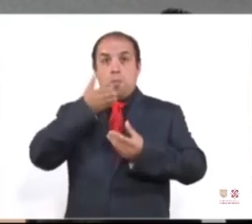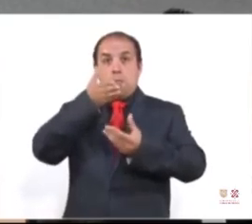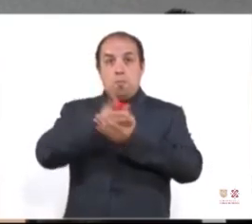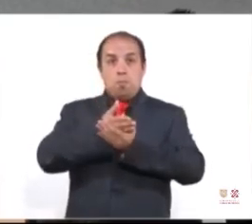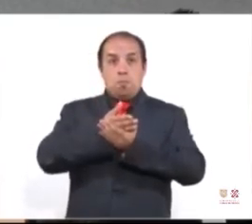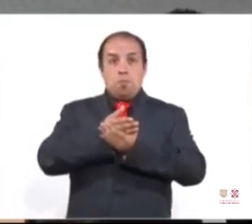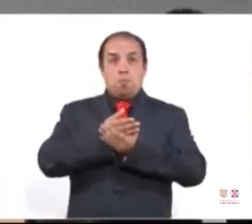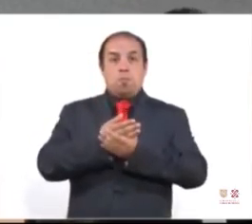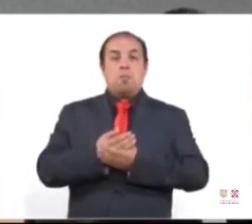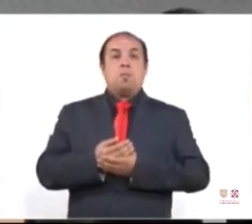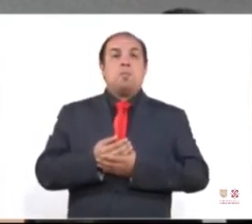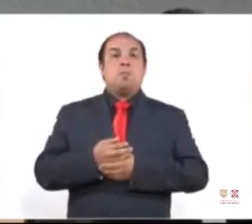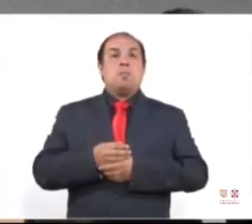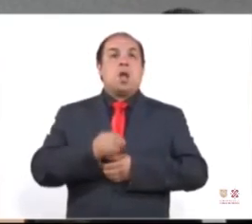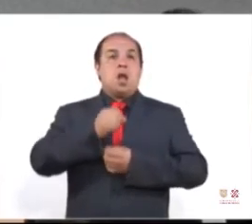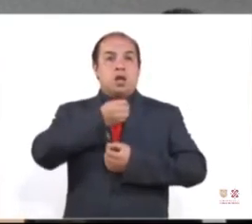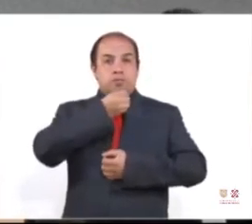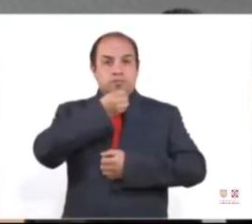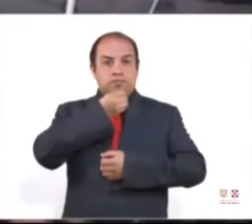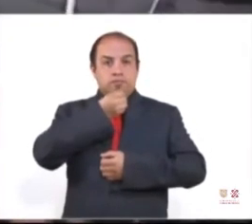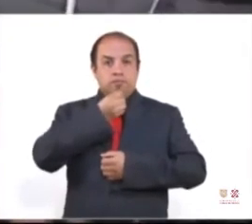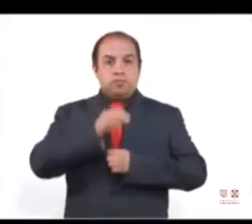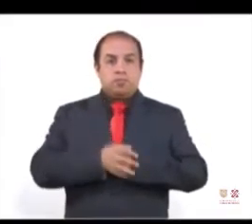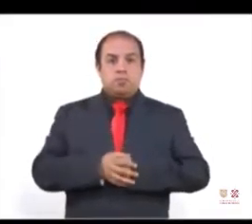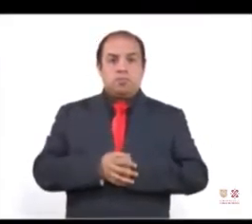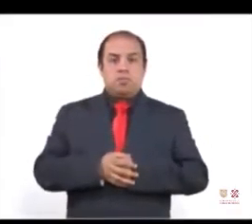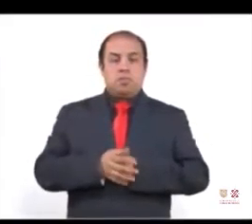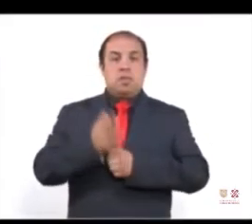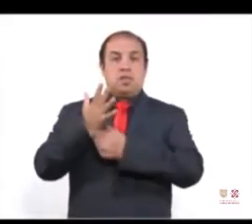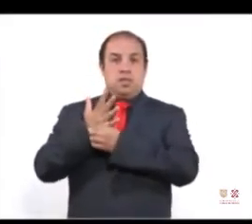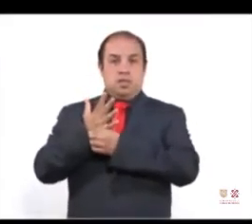Y hace esta declaración. Ella solita se fue.